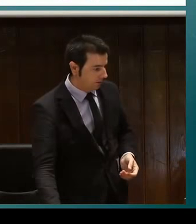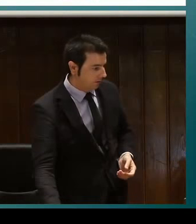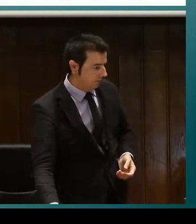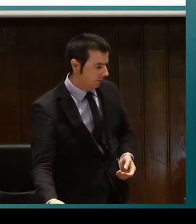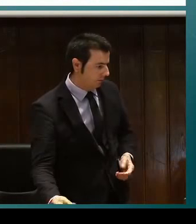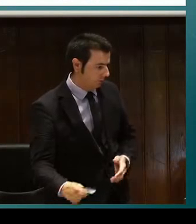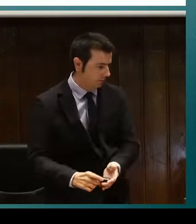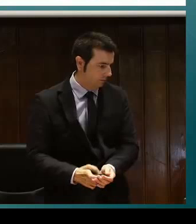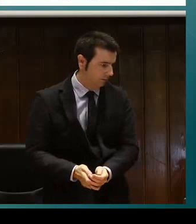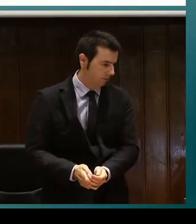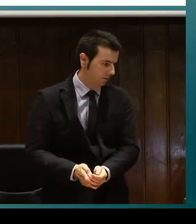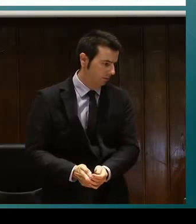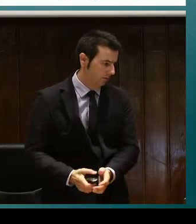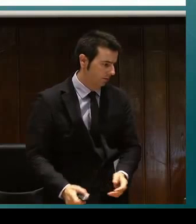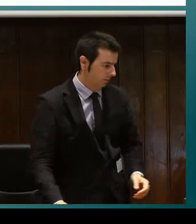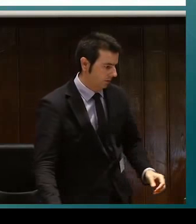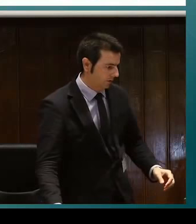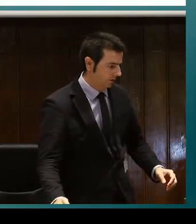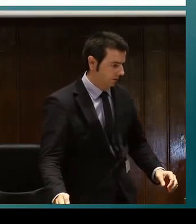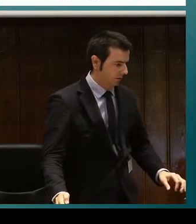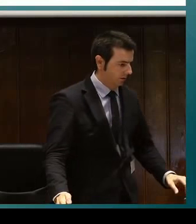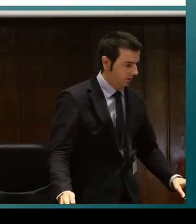Personas Sordociegas que ha empezado a funcionar.